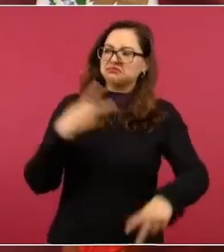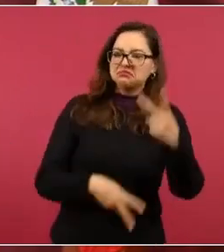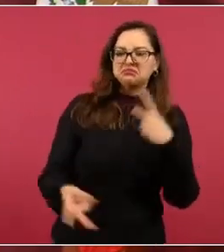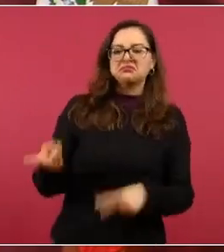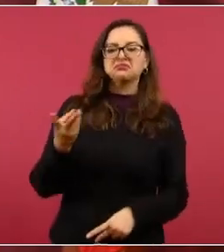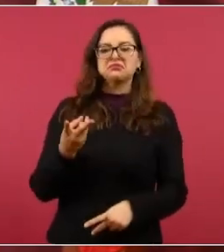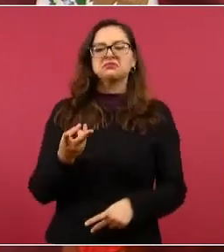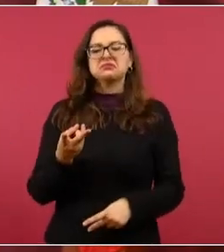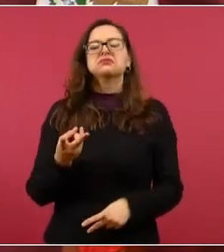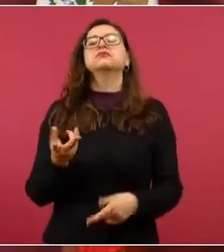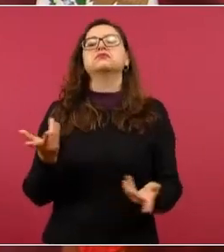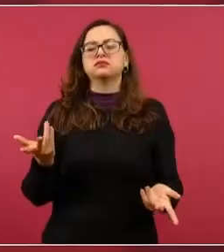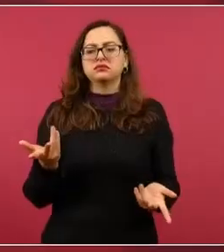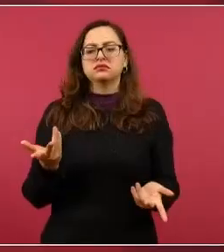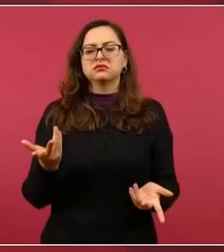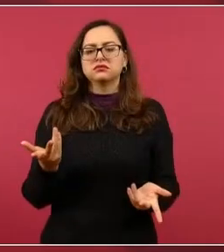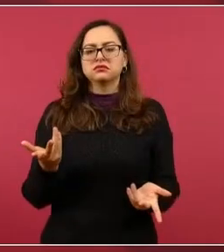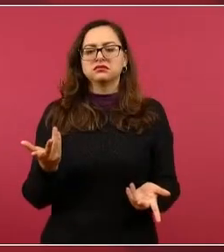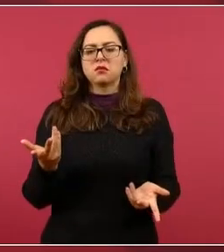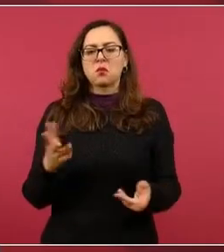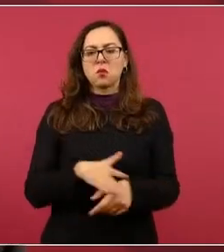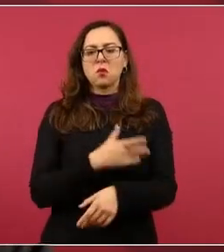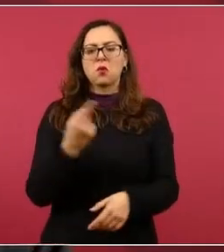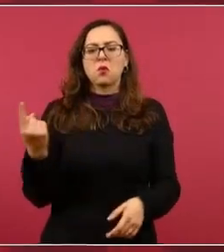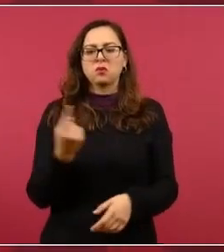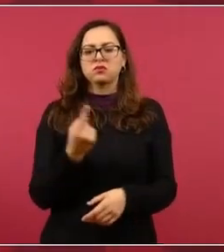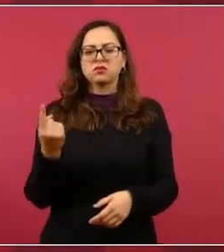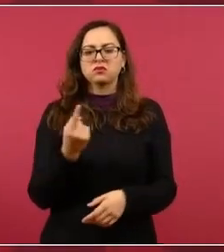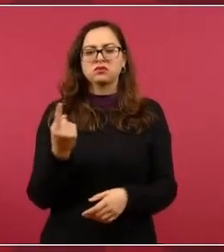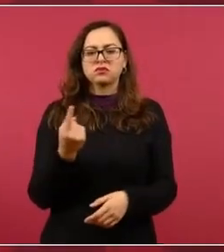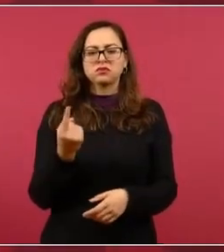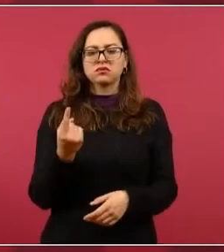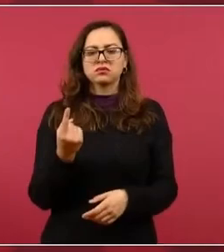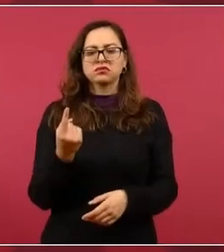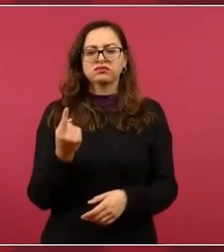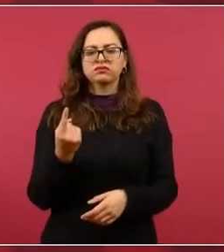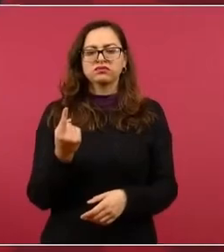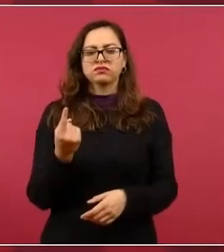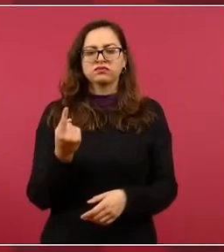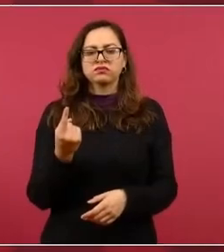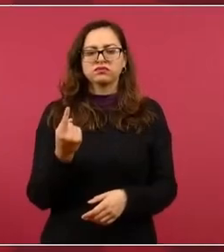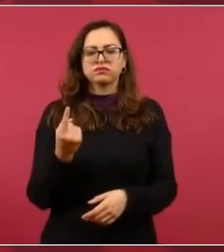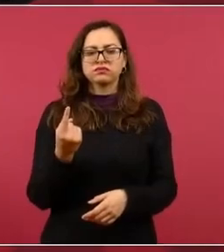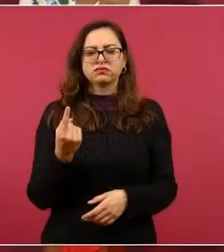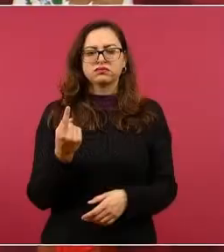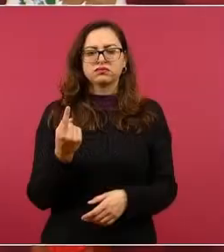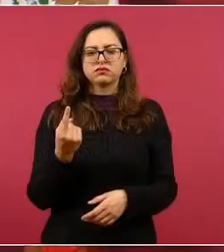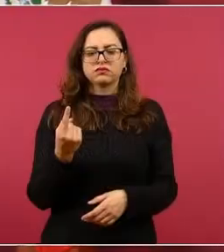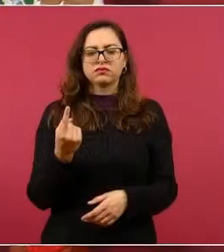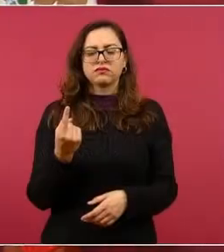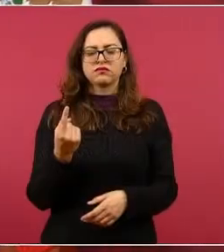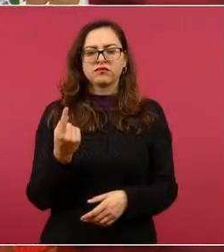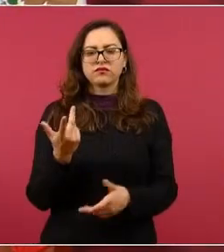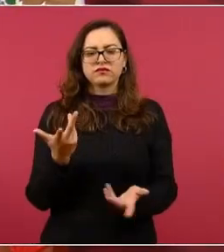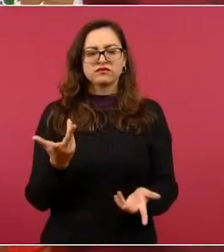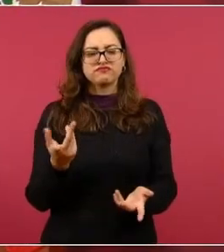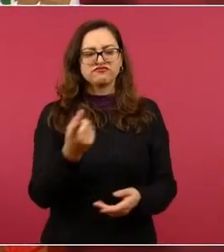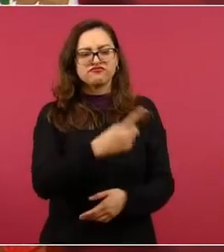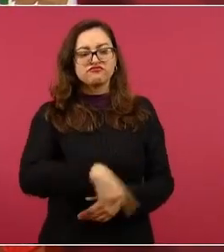de los